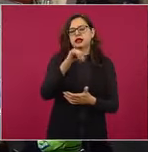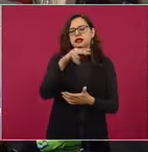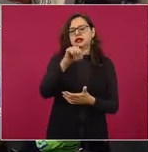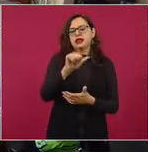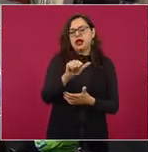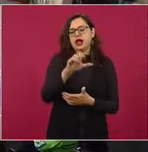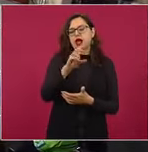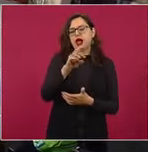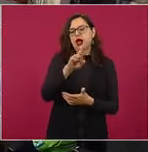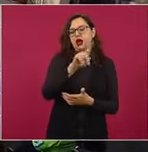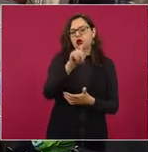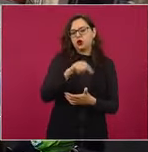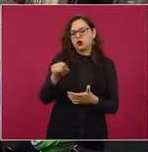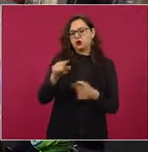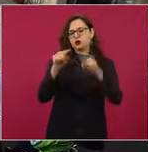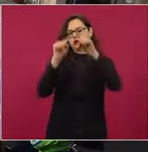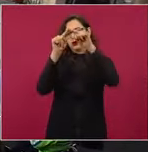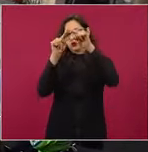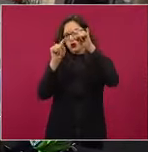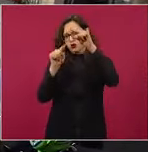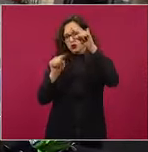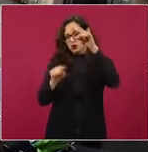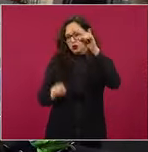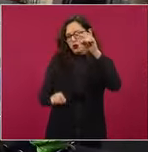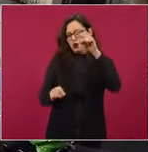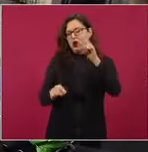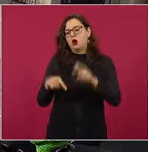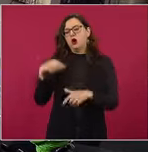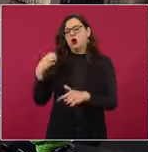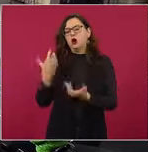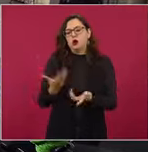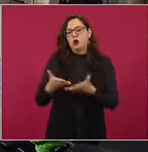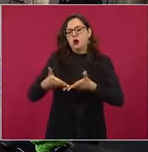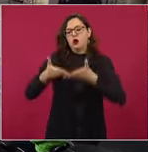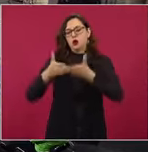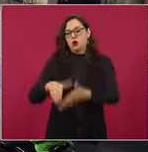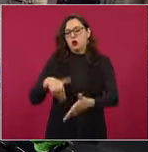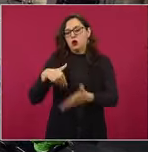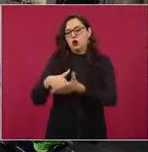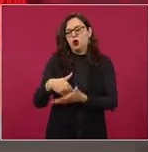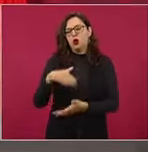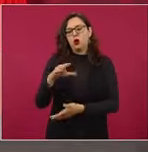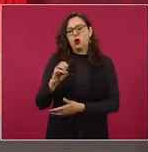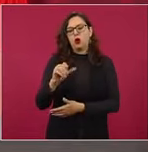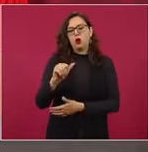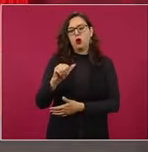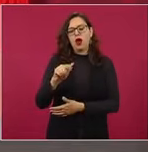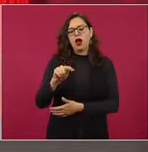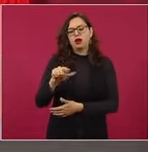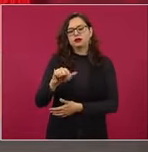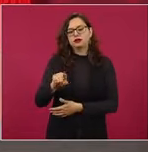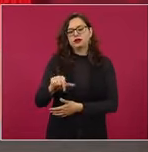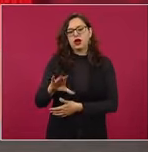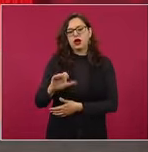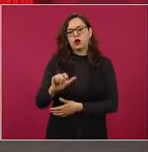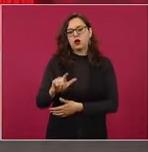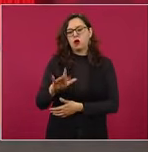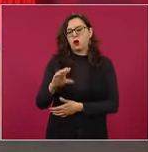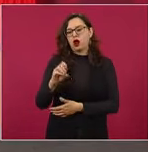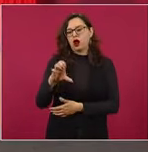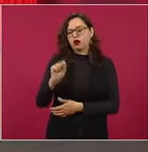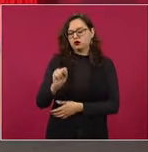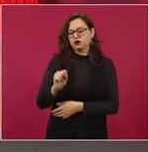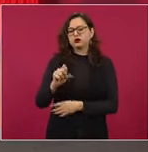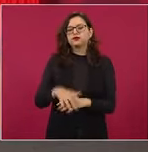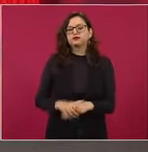tramo del Trenmach. De todas maneras, de hay cinco empresas y había una que se